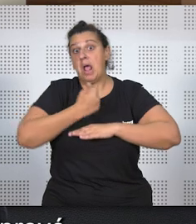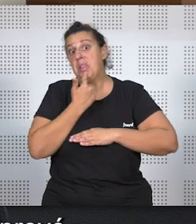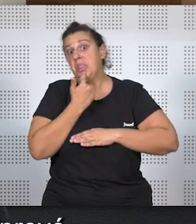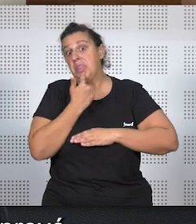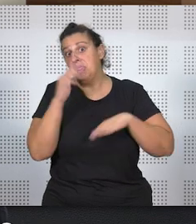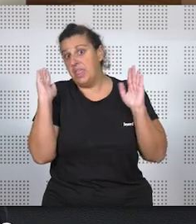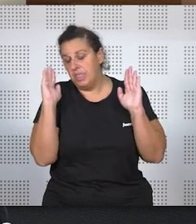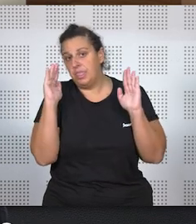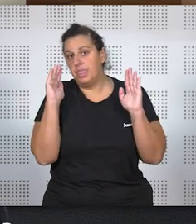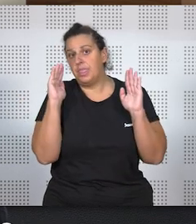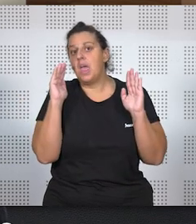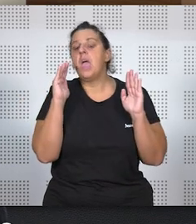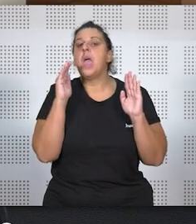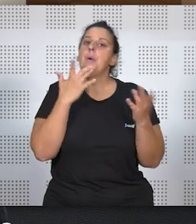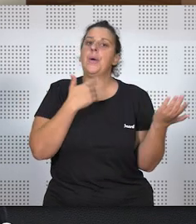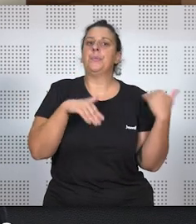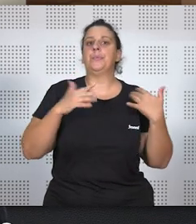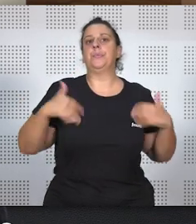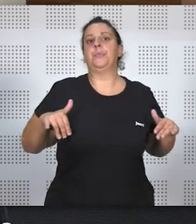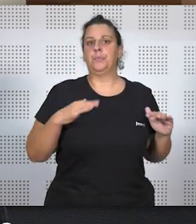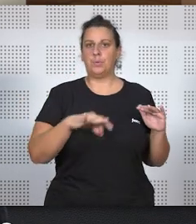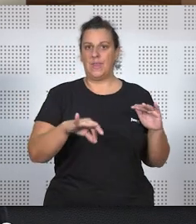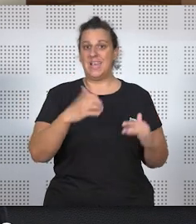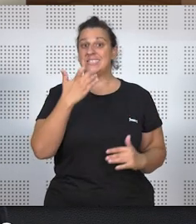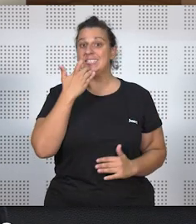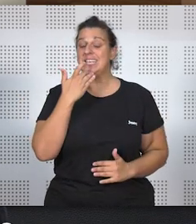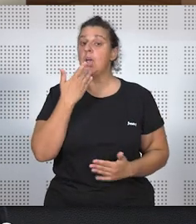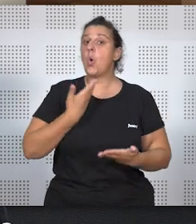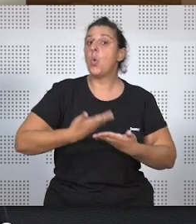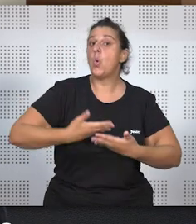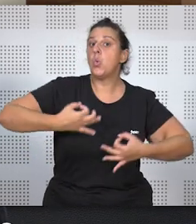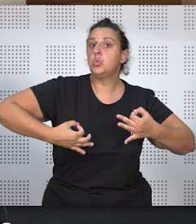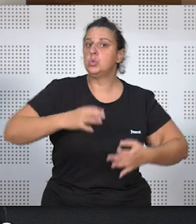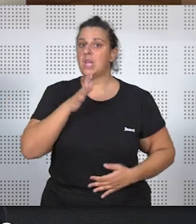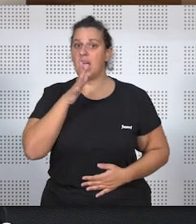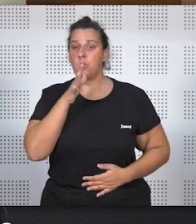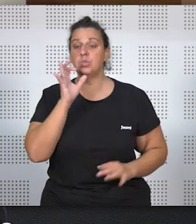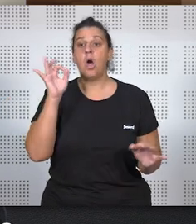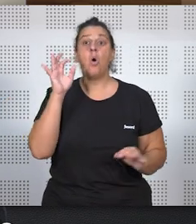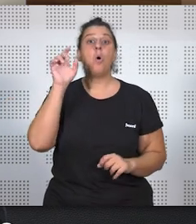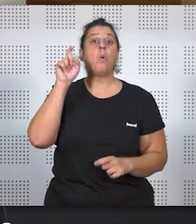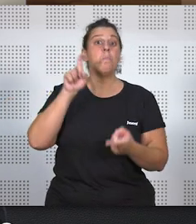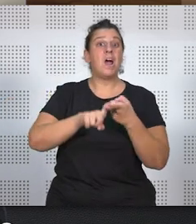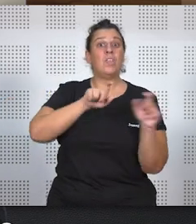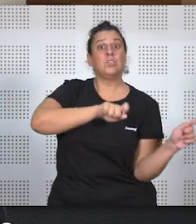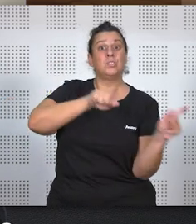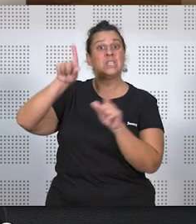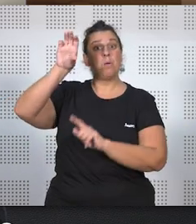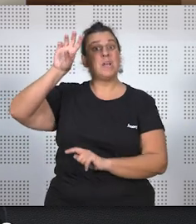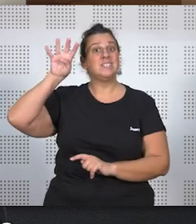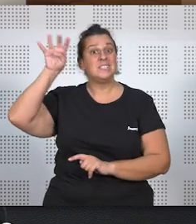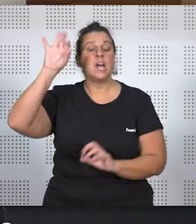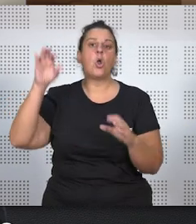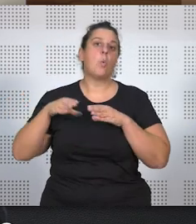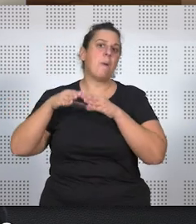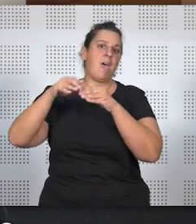estima, puede eximirse de esa obligación, cuando hay justa causa y cuando el traslado del marido es al extranjero